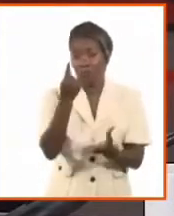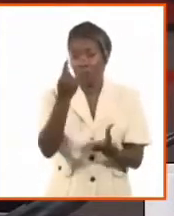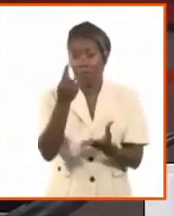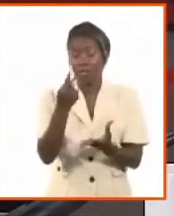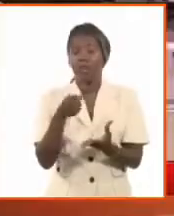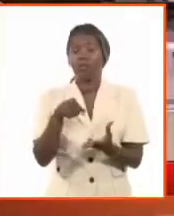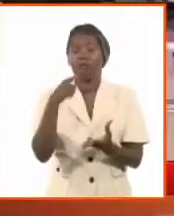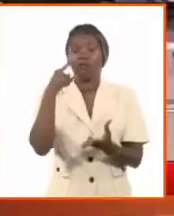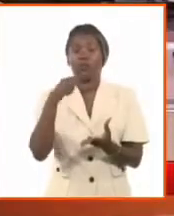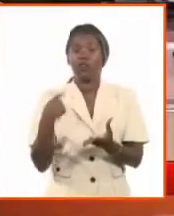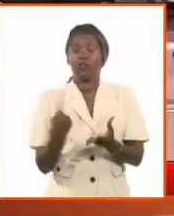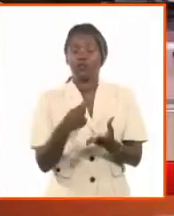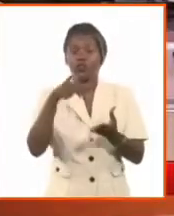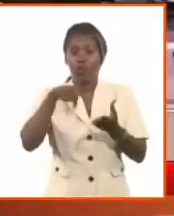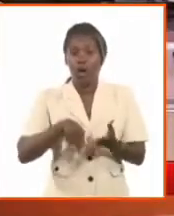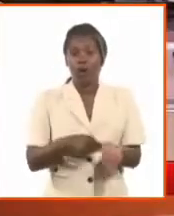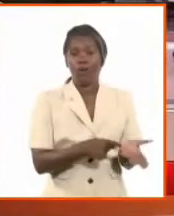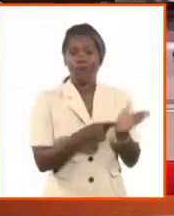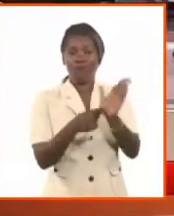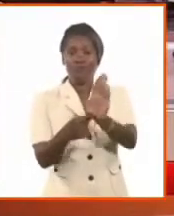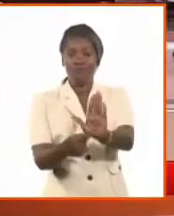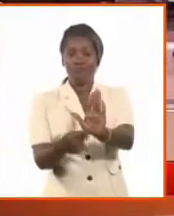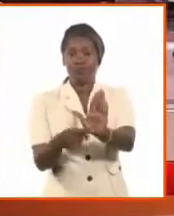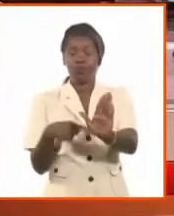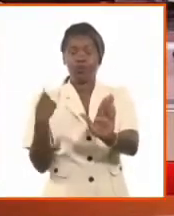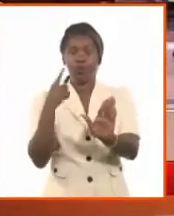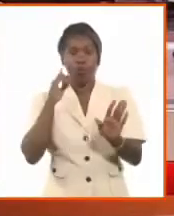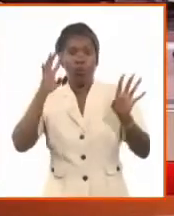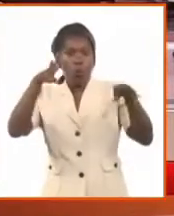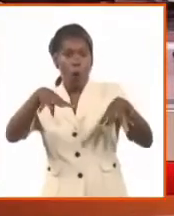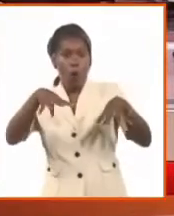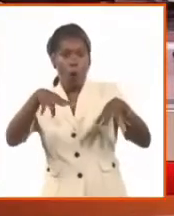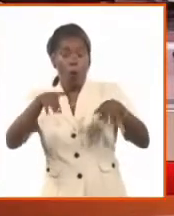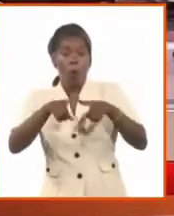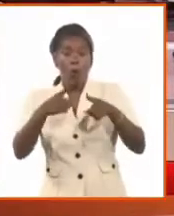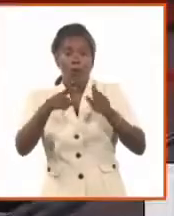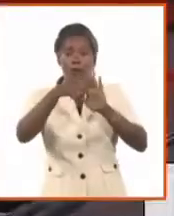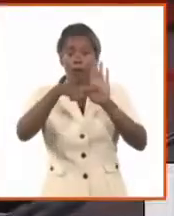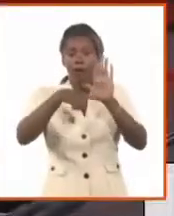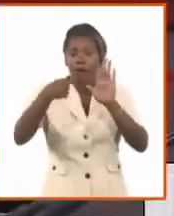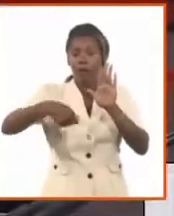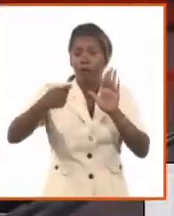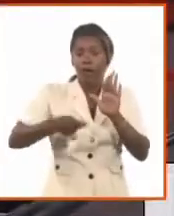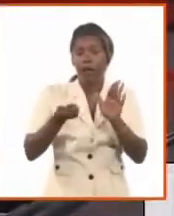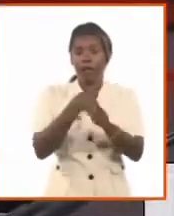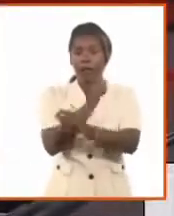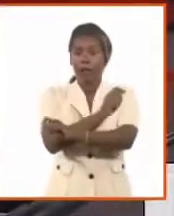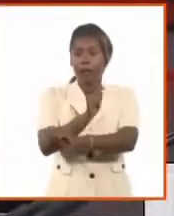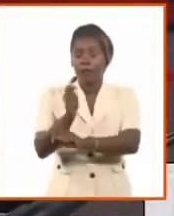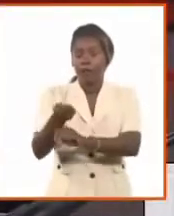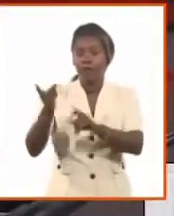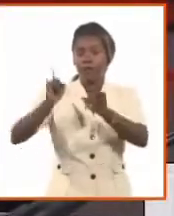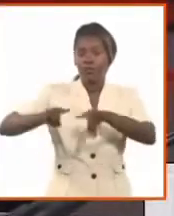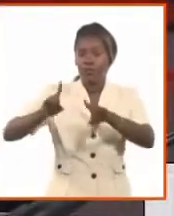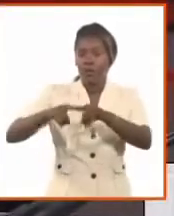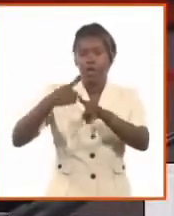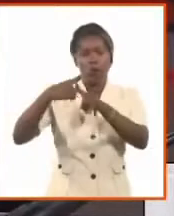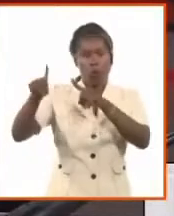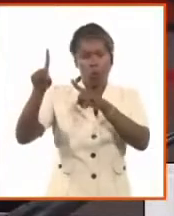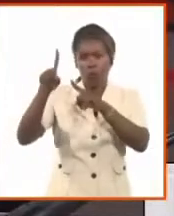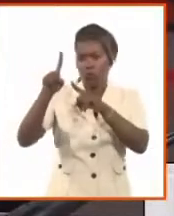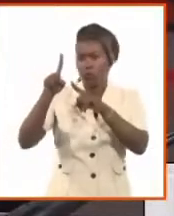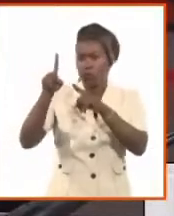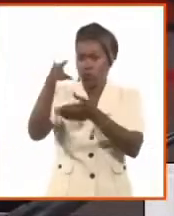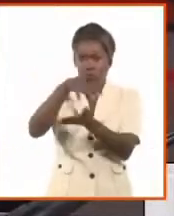referéndum popular. O sea, esto ha llamado la atención a los juristas, a los profesores universitarios de otras universidades, de